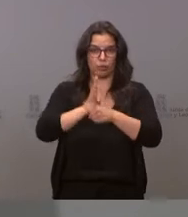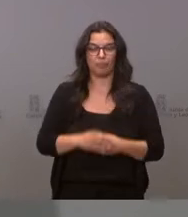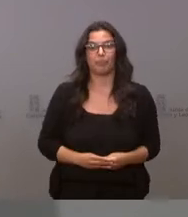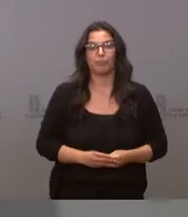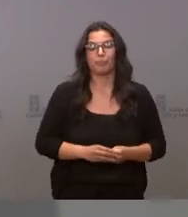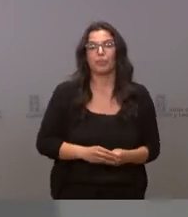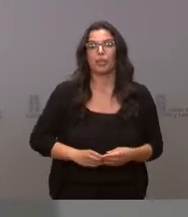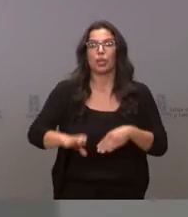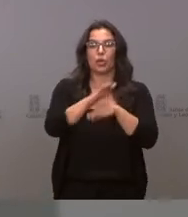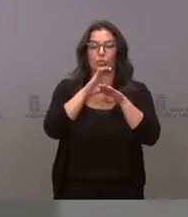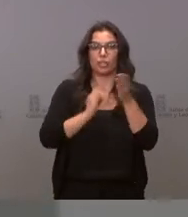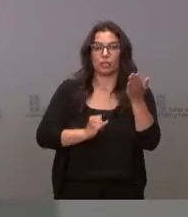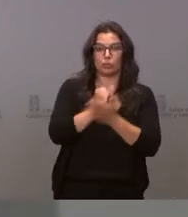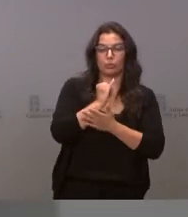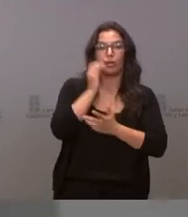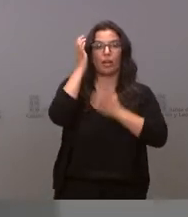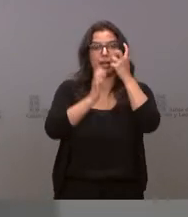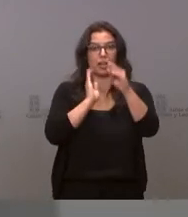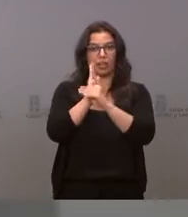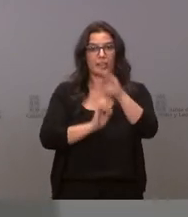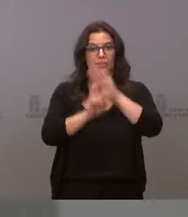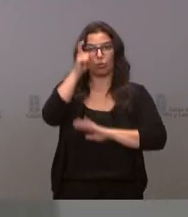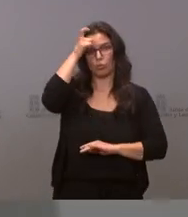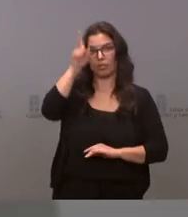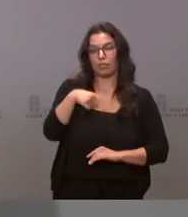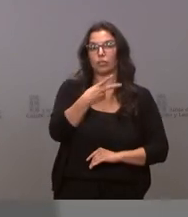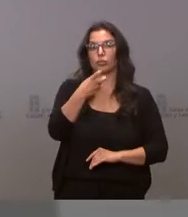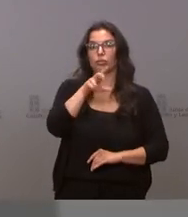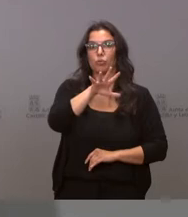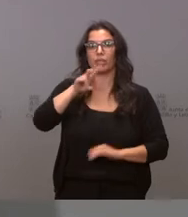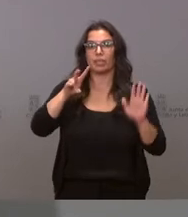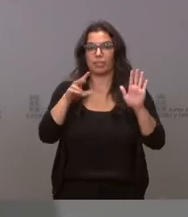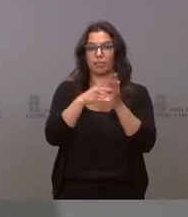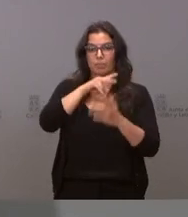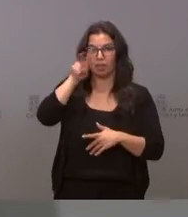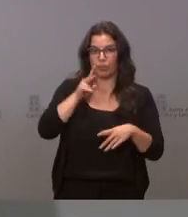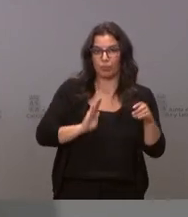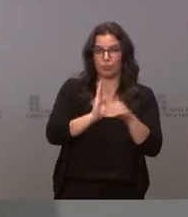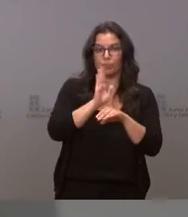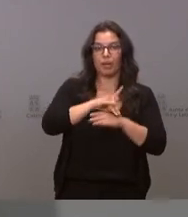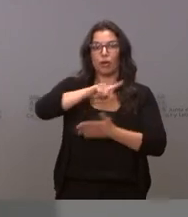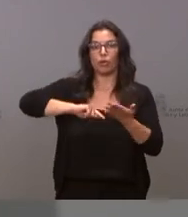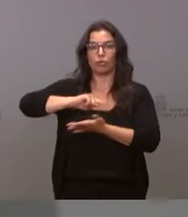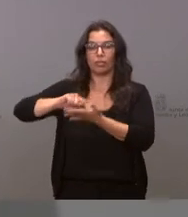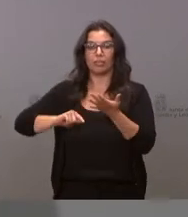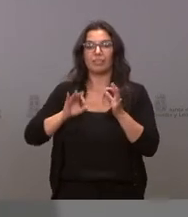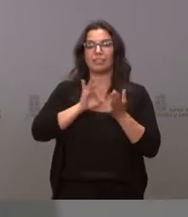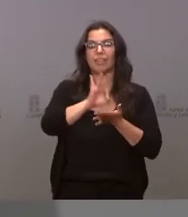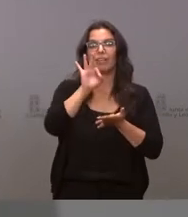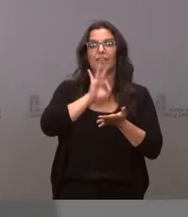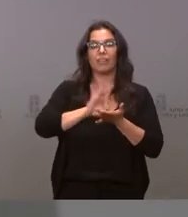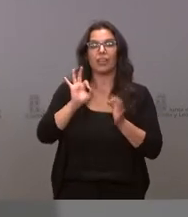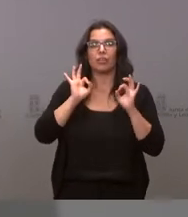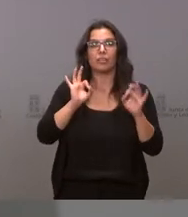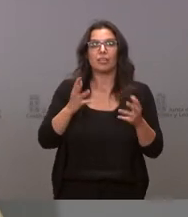de Agricultura, Ganadería y Desarrollo Rural también destina 257.000 euros a la contratación del Servicio de